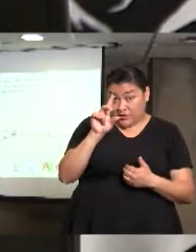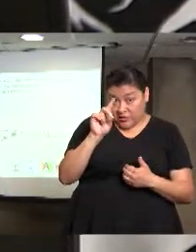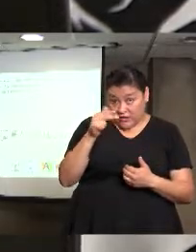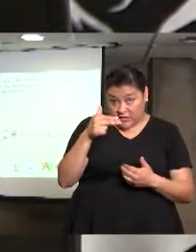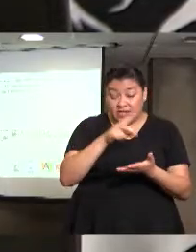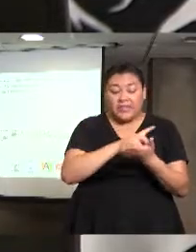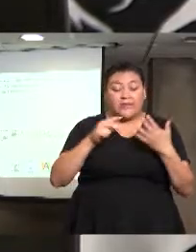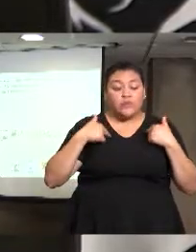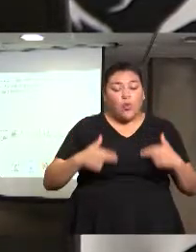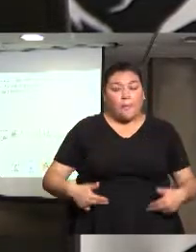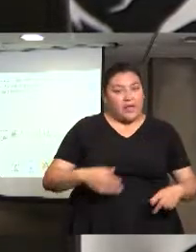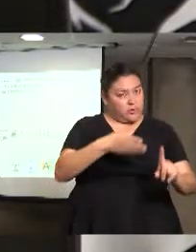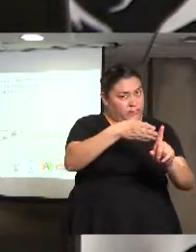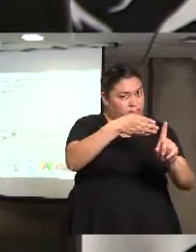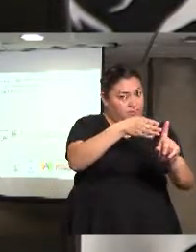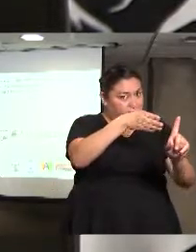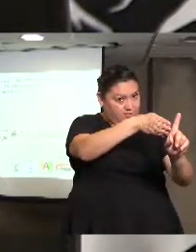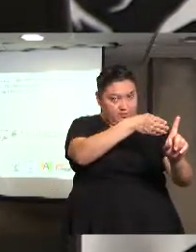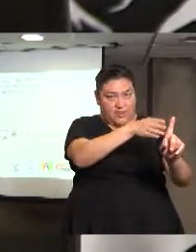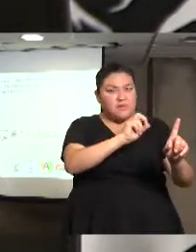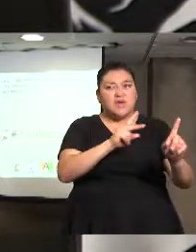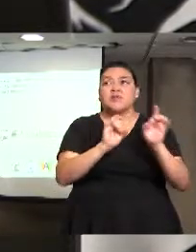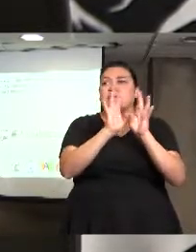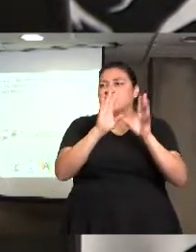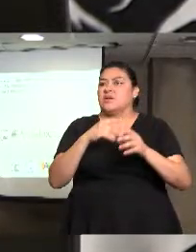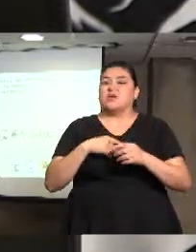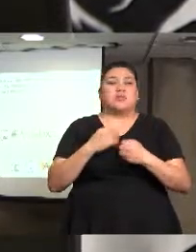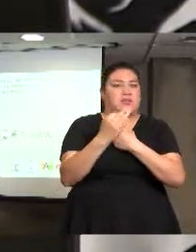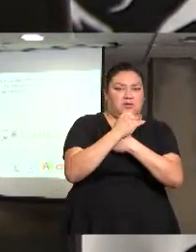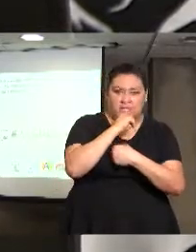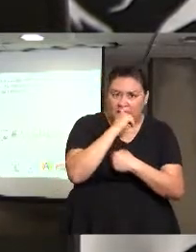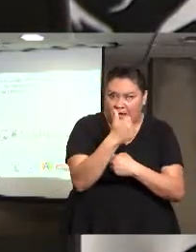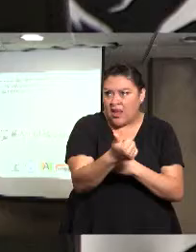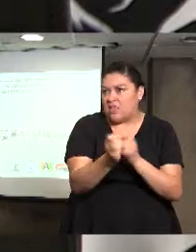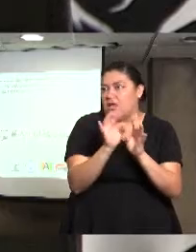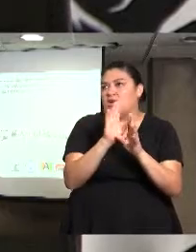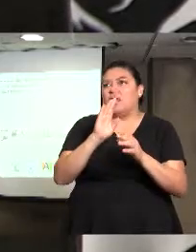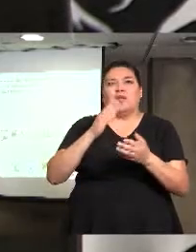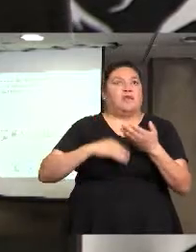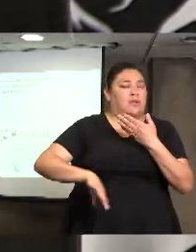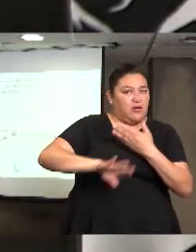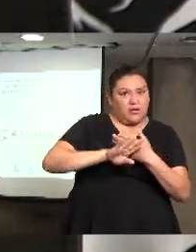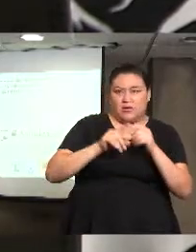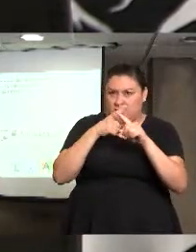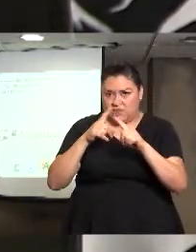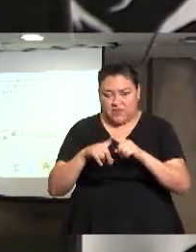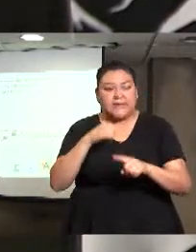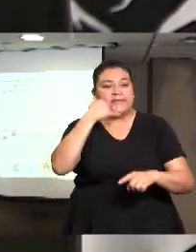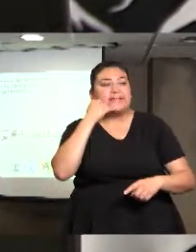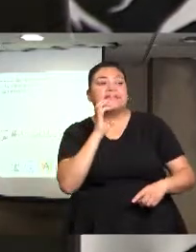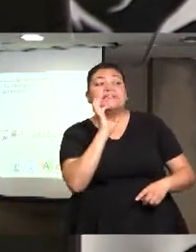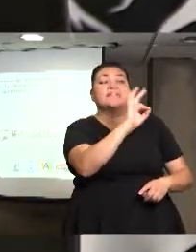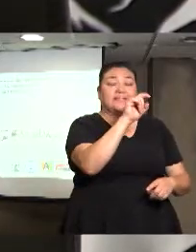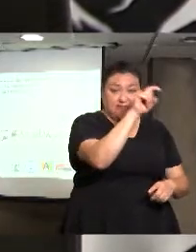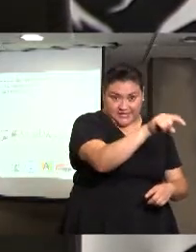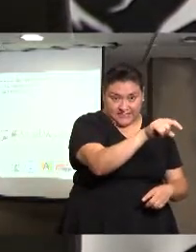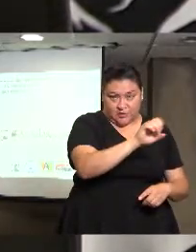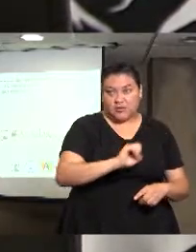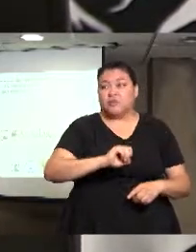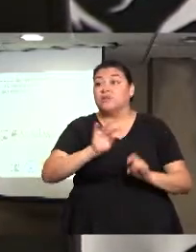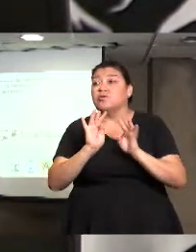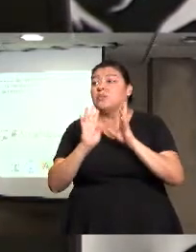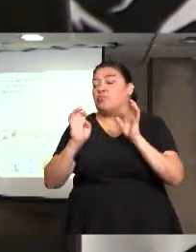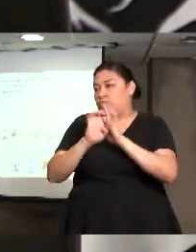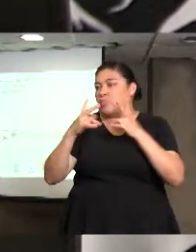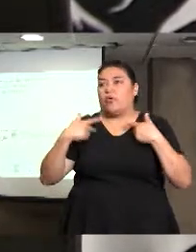humanos, y recibir quejas por derechos, por violaciones a derechos humanos de víctimas de tratas de personas. Entonces, si alguna persona